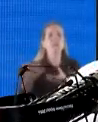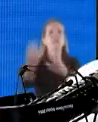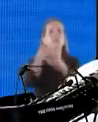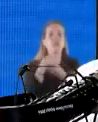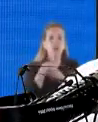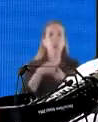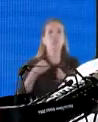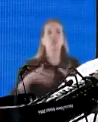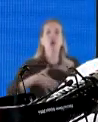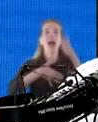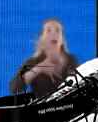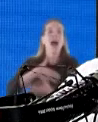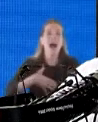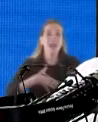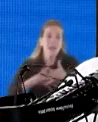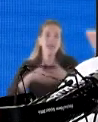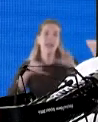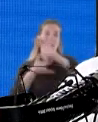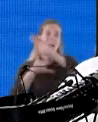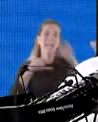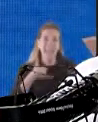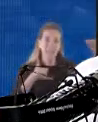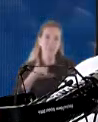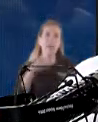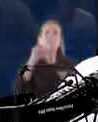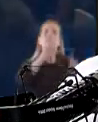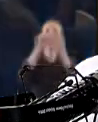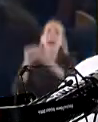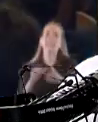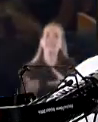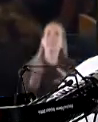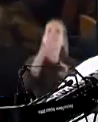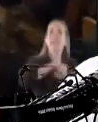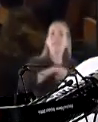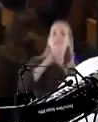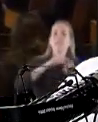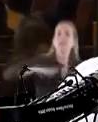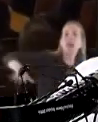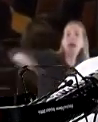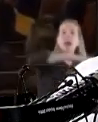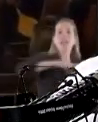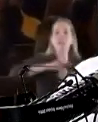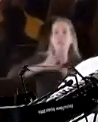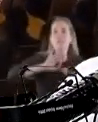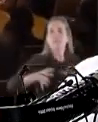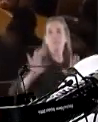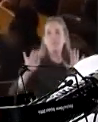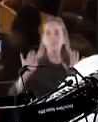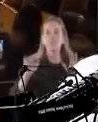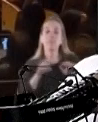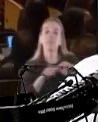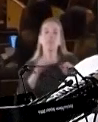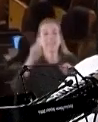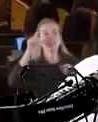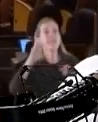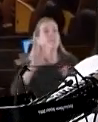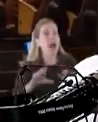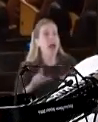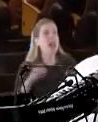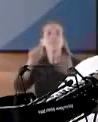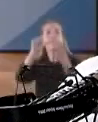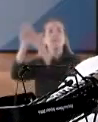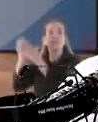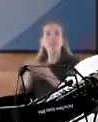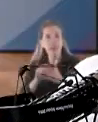descuidar que hay un futuro que por muy largo que luzca en cuanto a determinadas premisas de